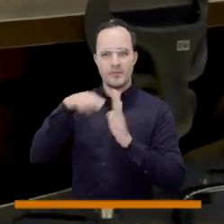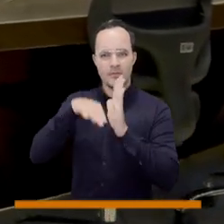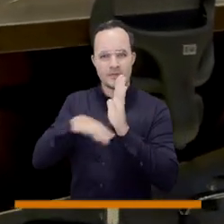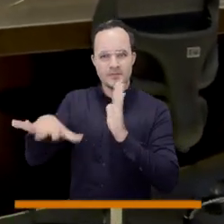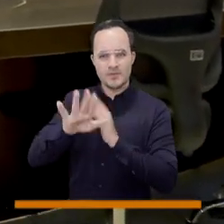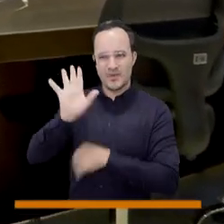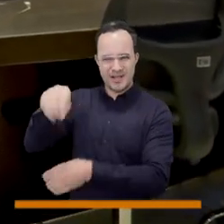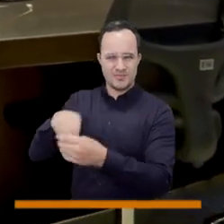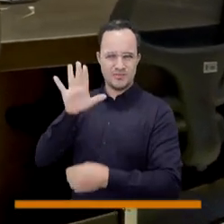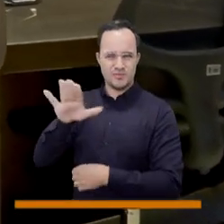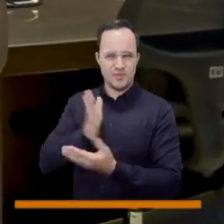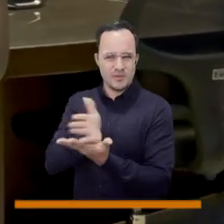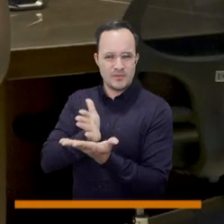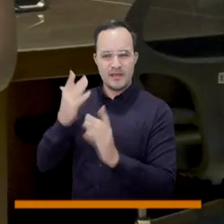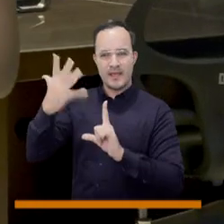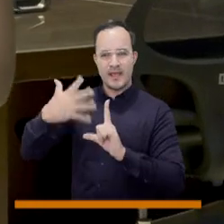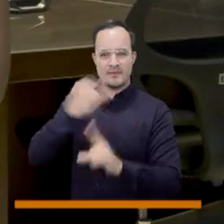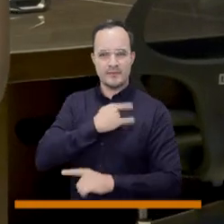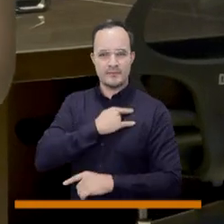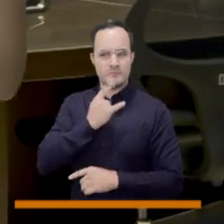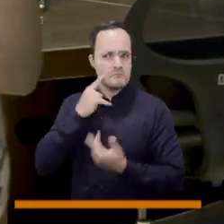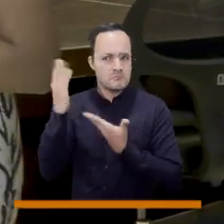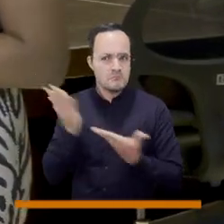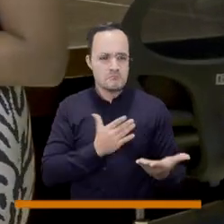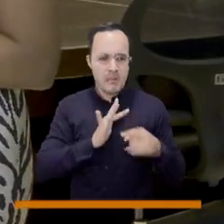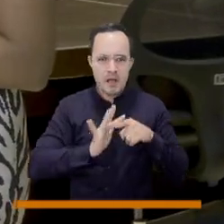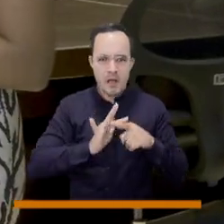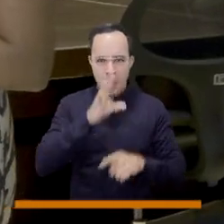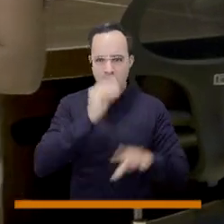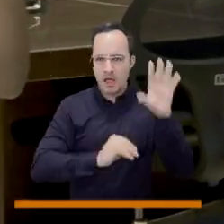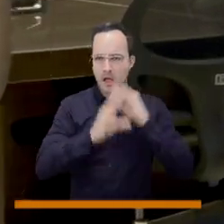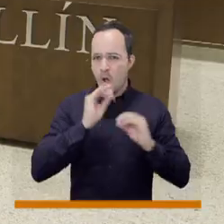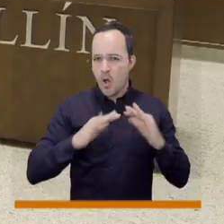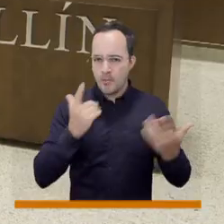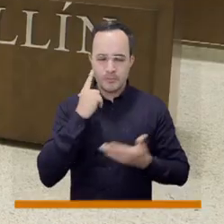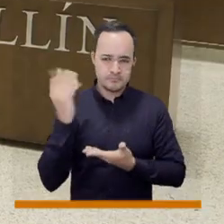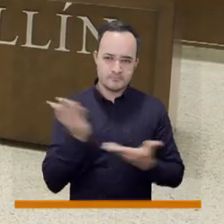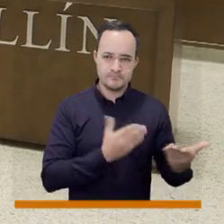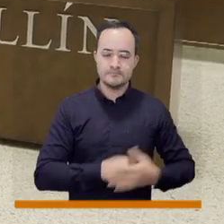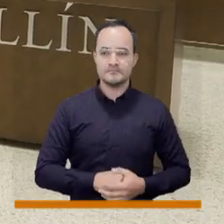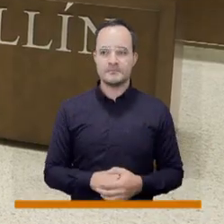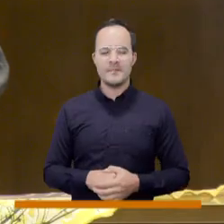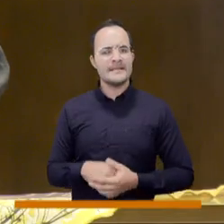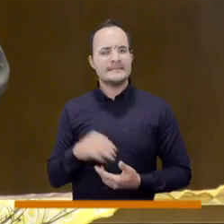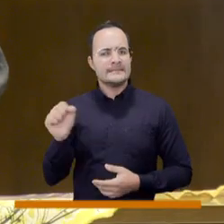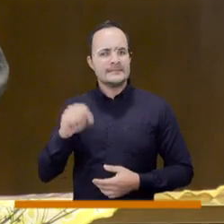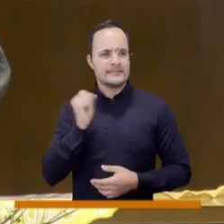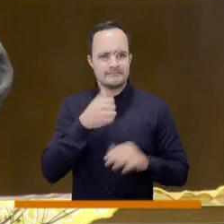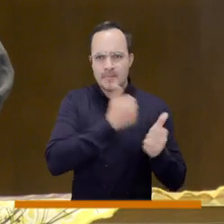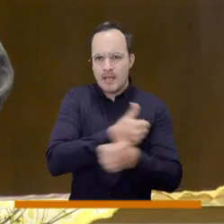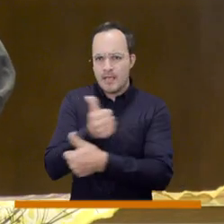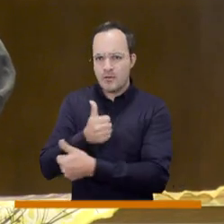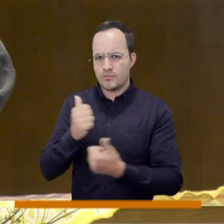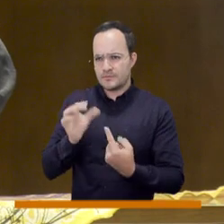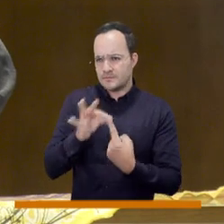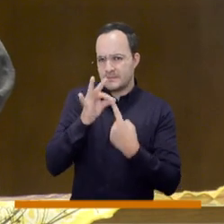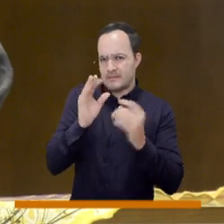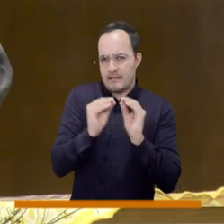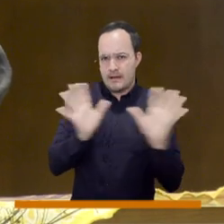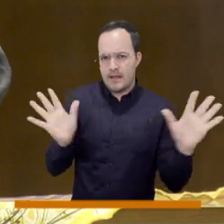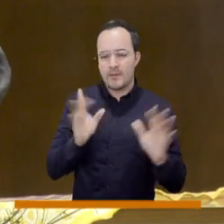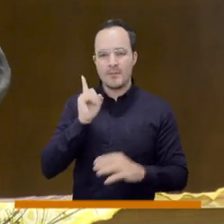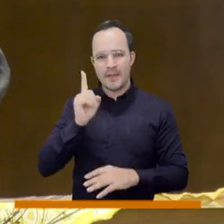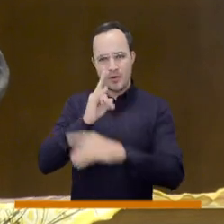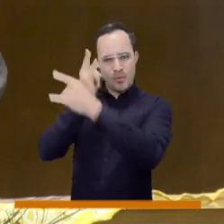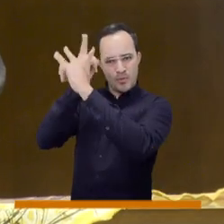AFIT. Vamos a escuchar qué es lo que dicen. Y cada uno tiene algo especial, pero por culpa de la pornografía,